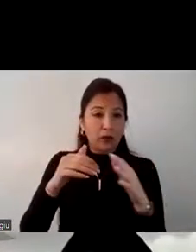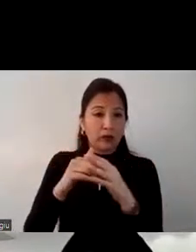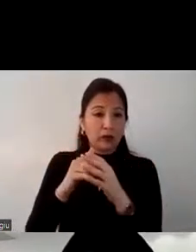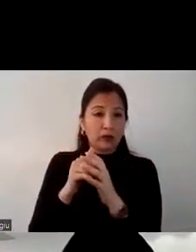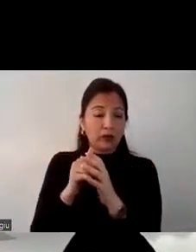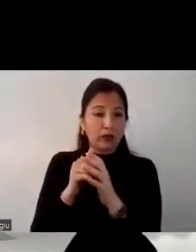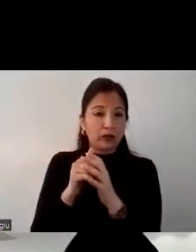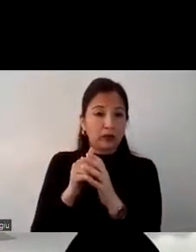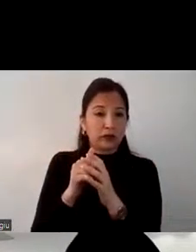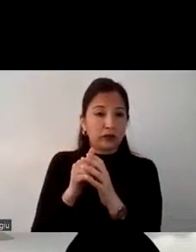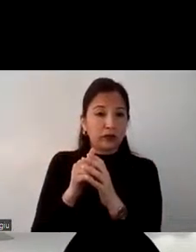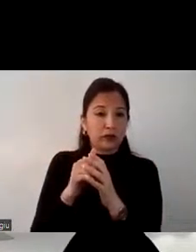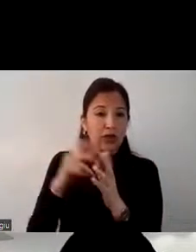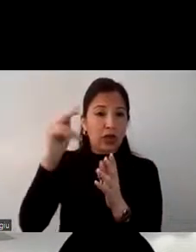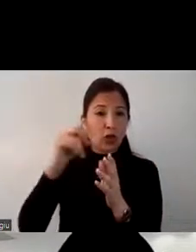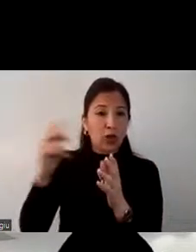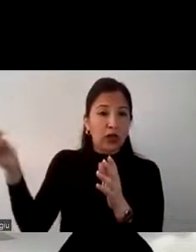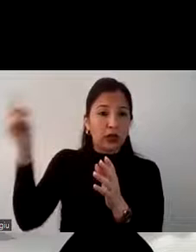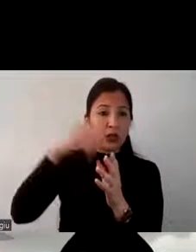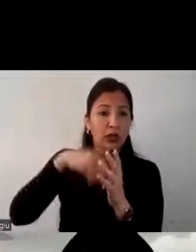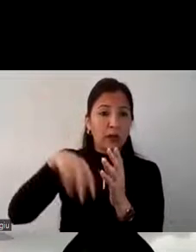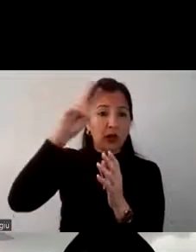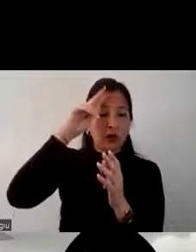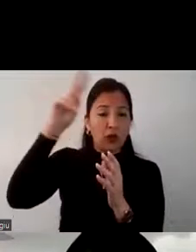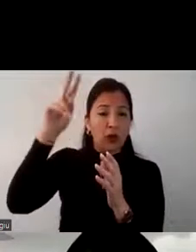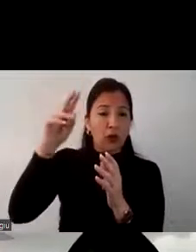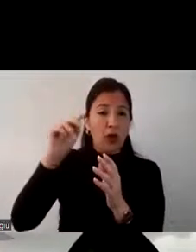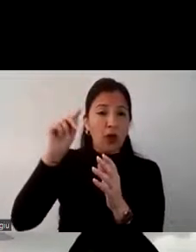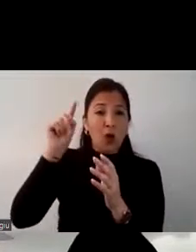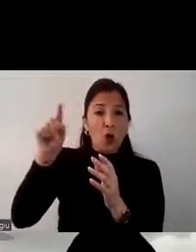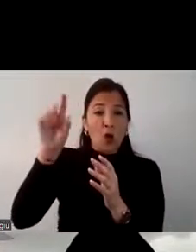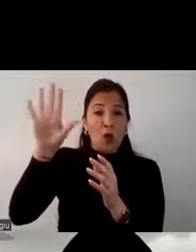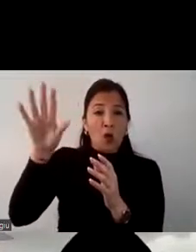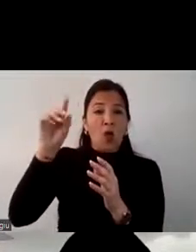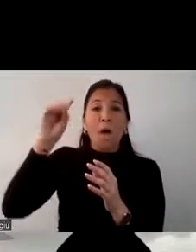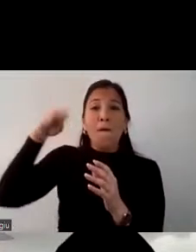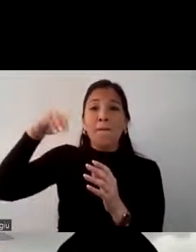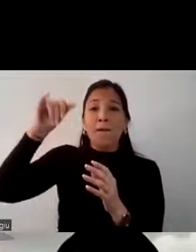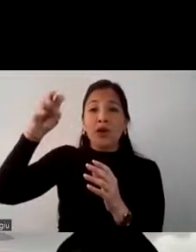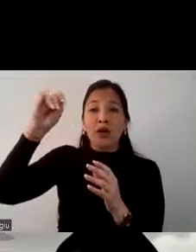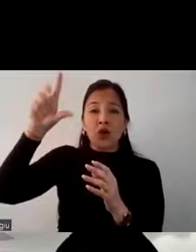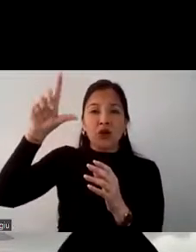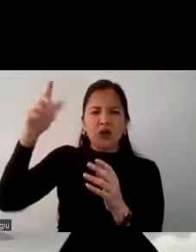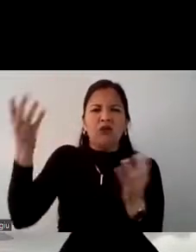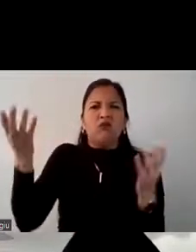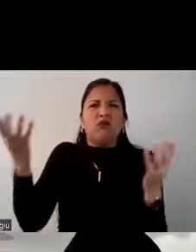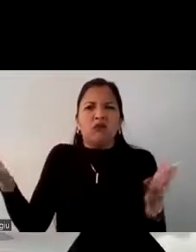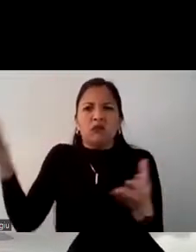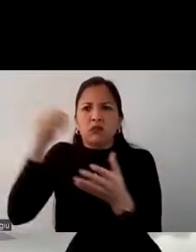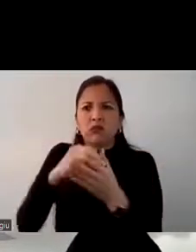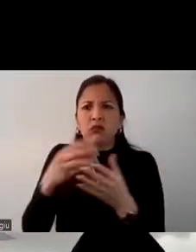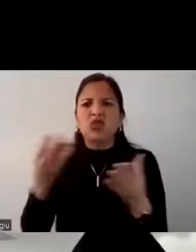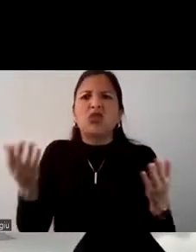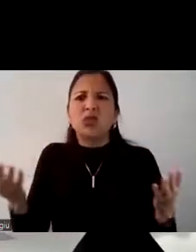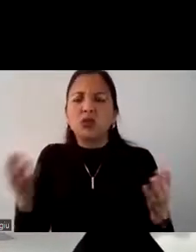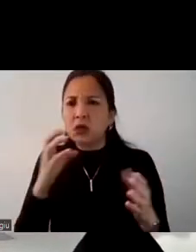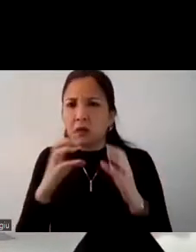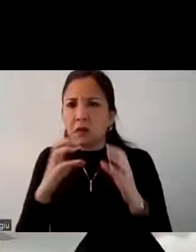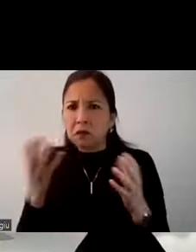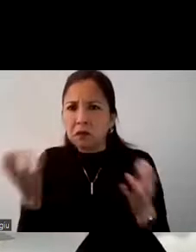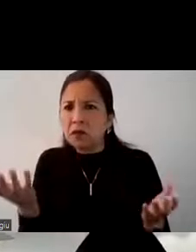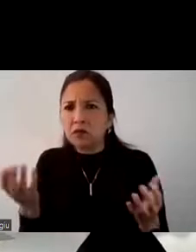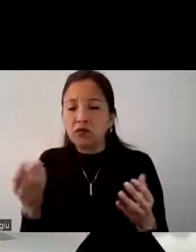vacacionistas ecuatorianos que trae el Perú está compuesto por 1.6 millones y como llegamos a este resultado pues